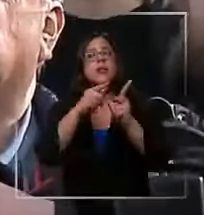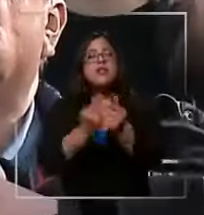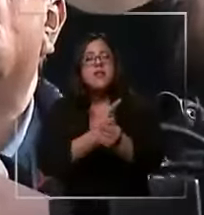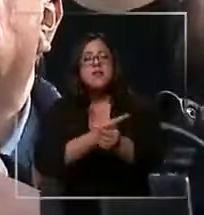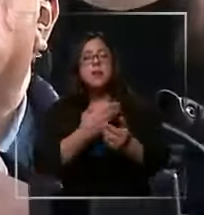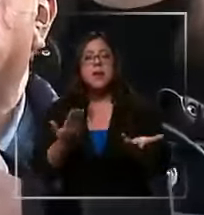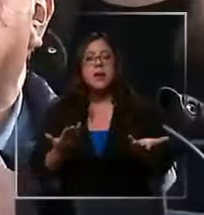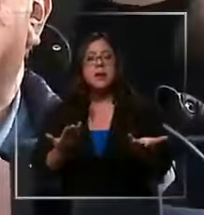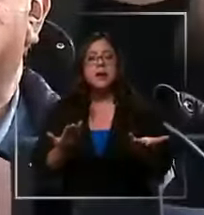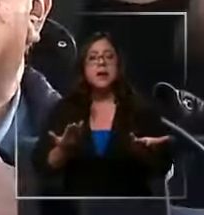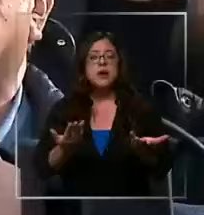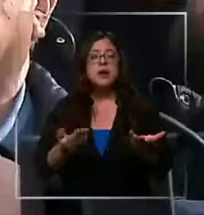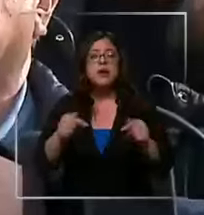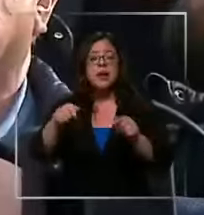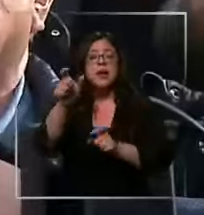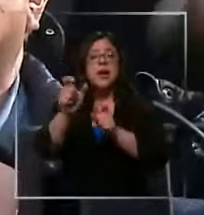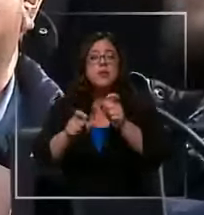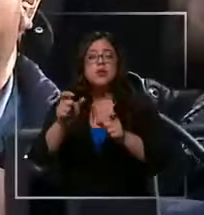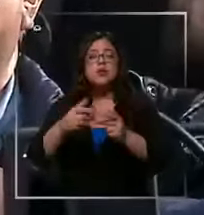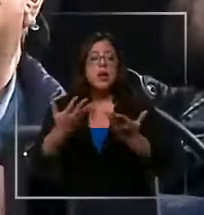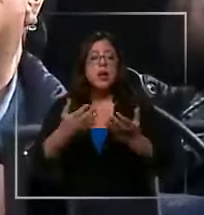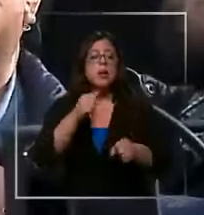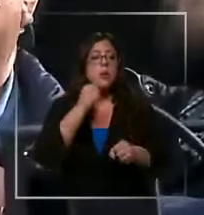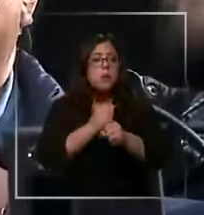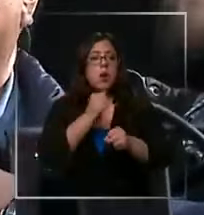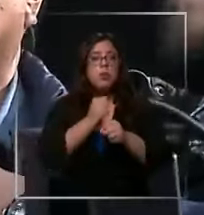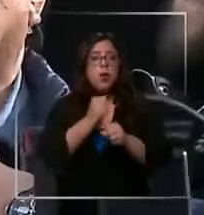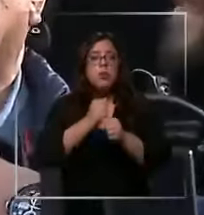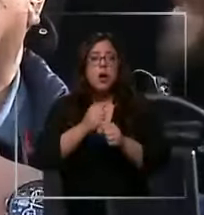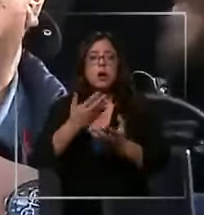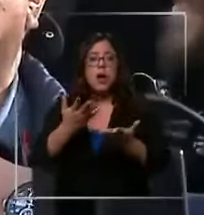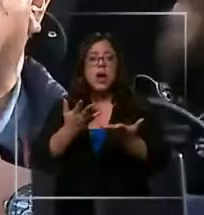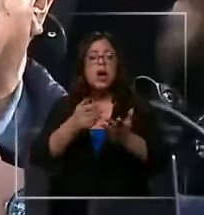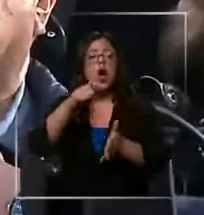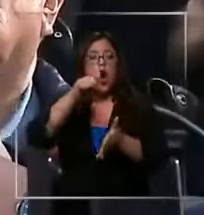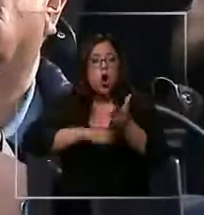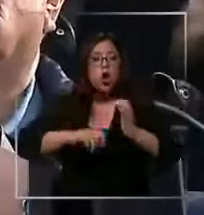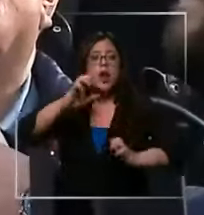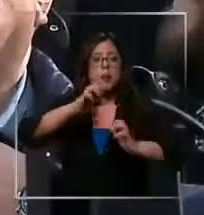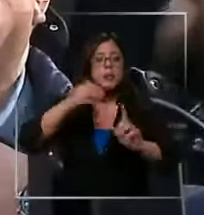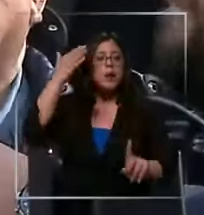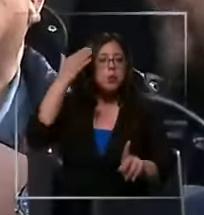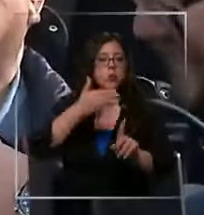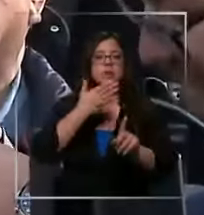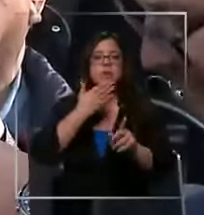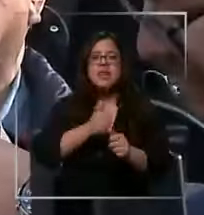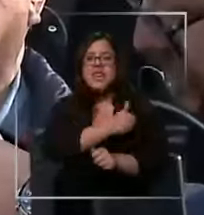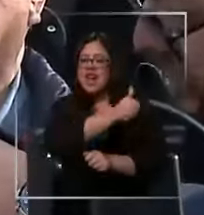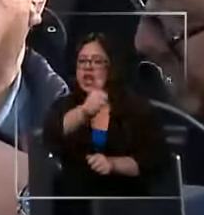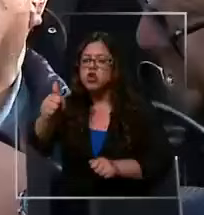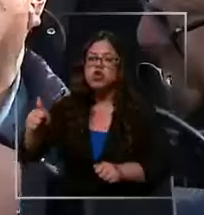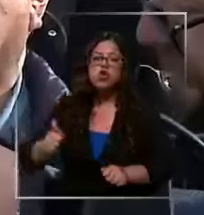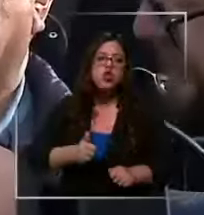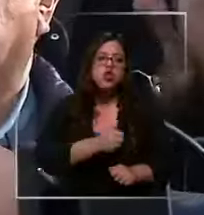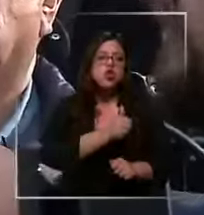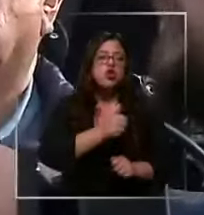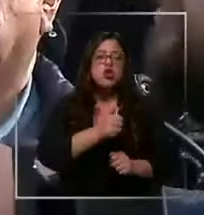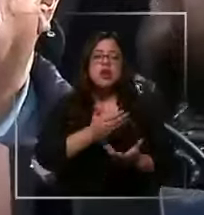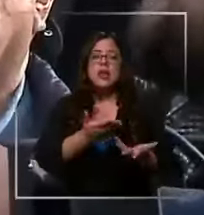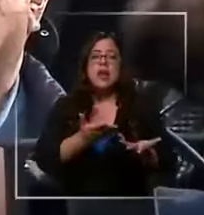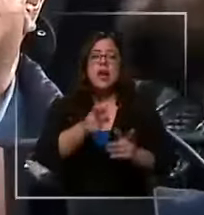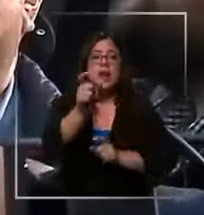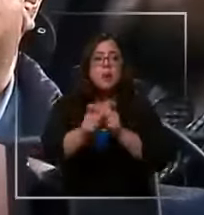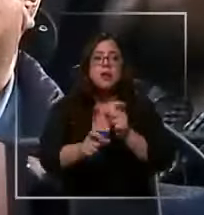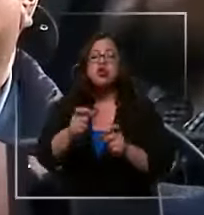no solo aquellos que están desempeñando sus funciones de manera directa en la compañía, sino a toda la concatenación de empresas